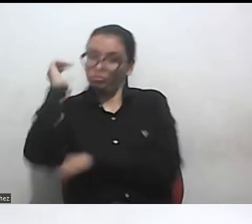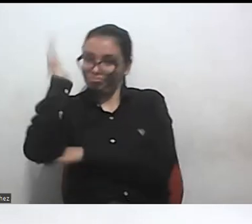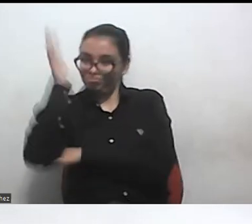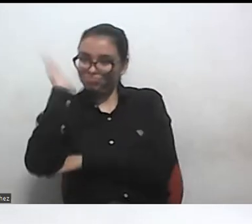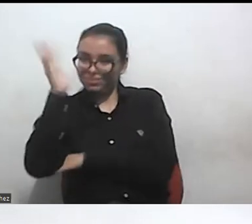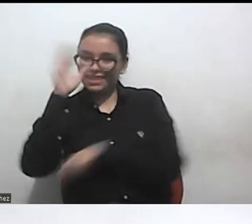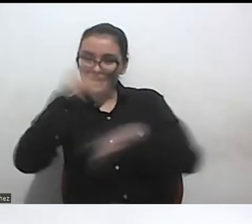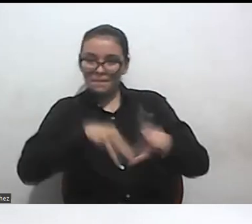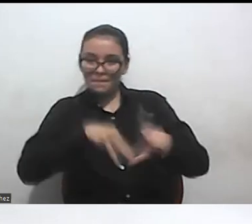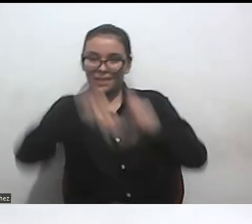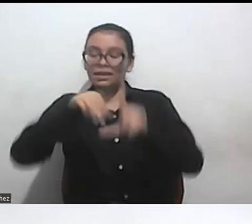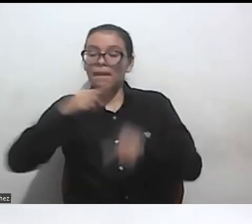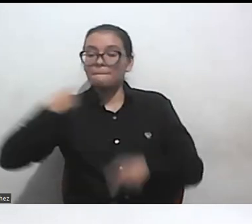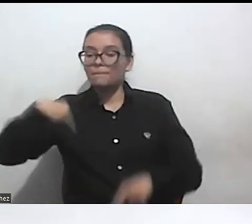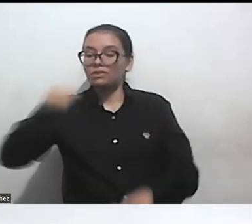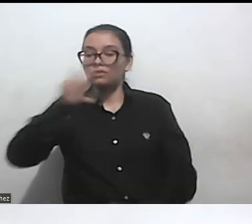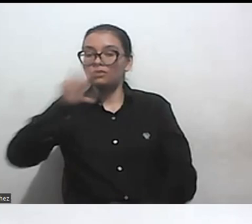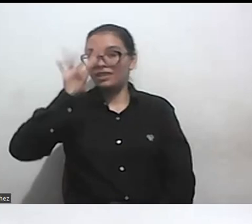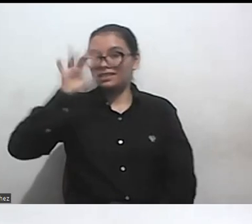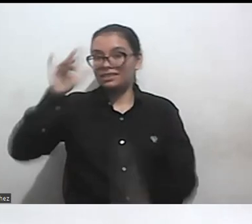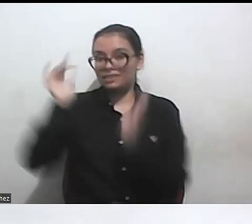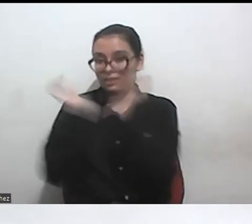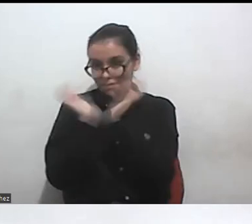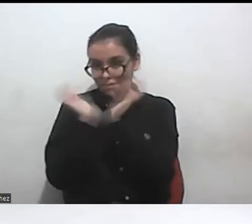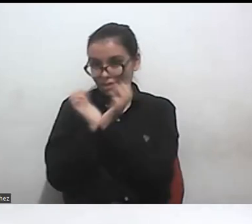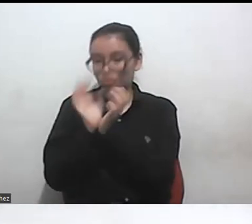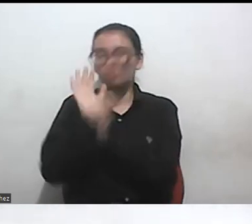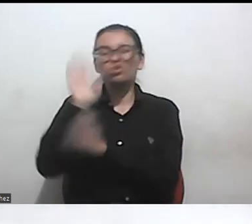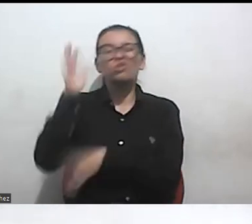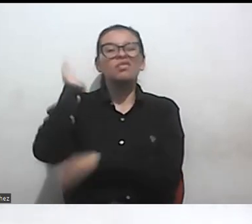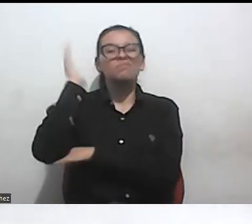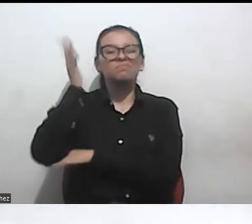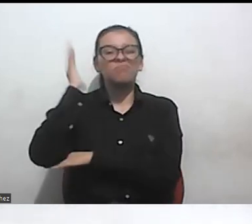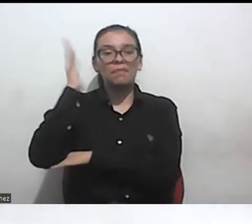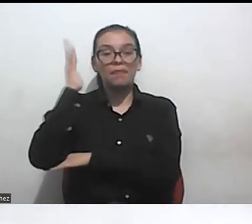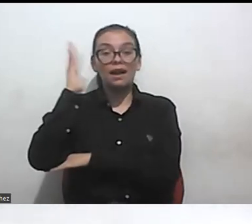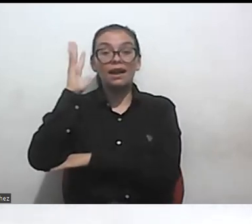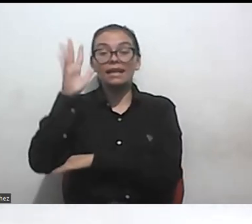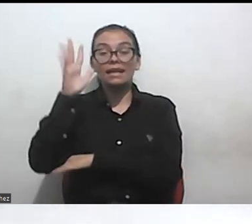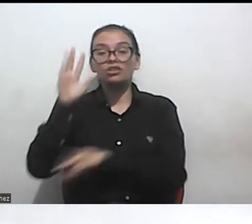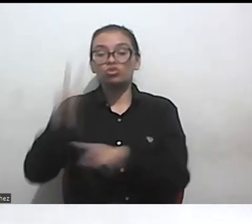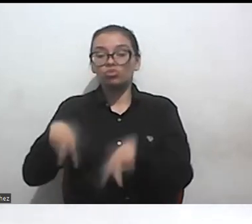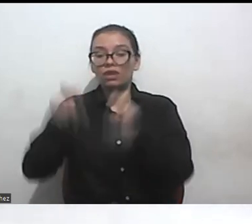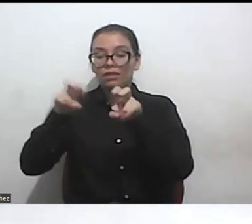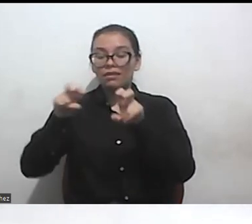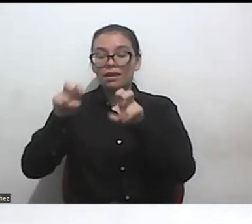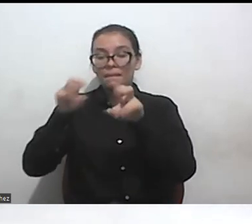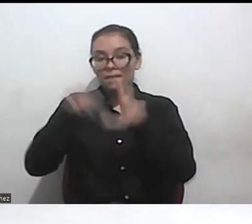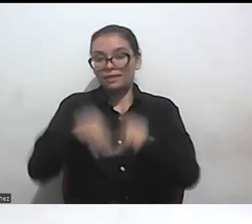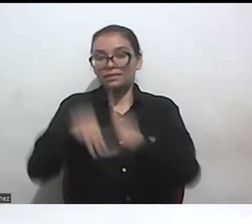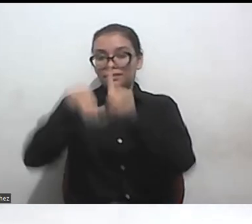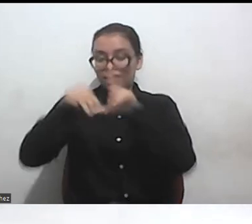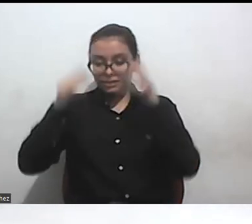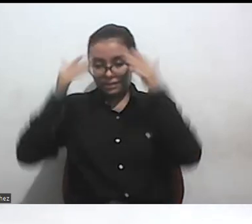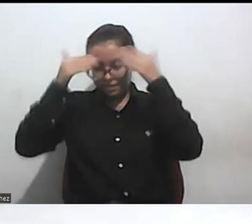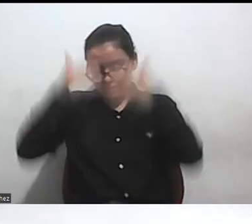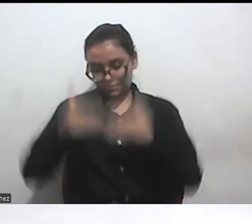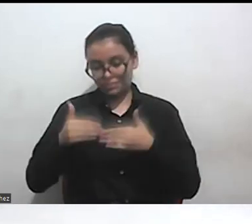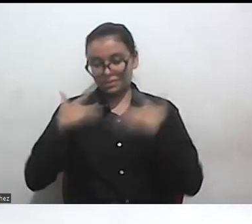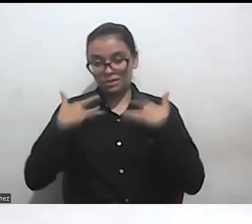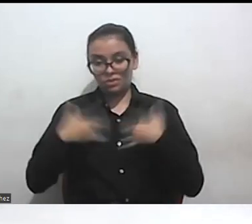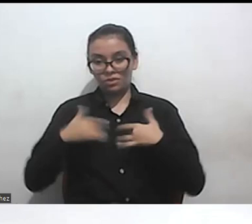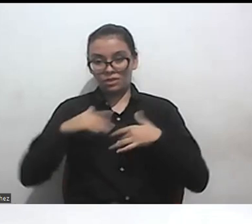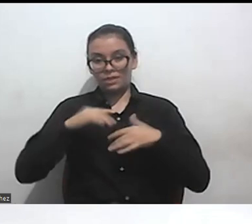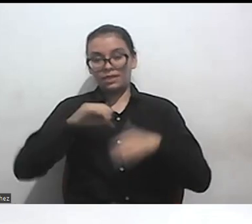próximo 15 de mayo habrá uno sobre la importancia de una nueva maestría en Discapacidad Salud y Derechos Humanos para el fortalecimiento de la